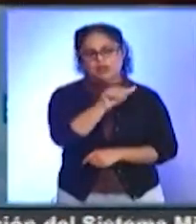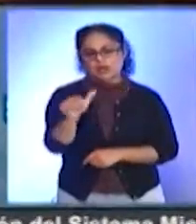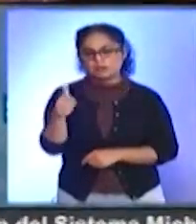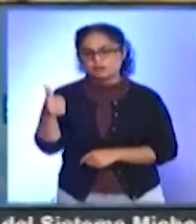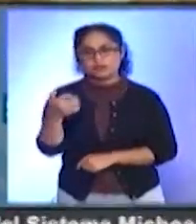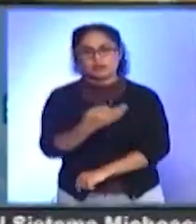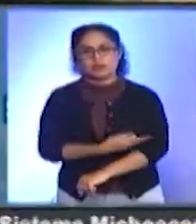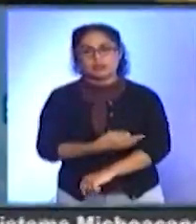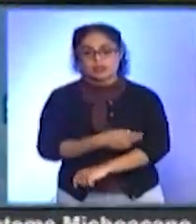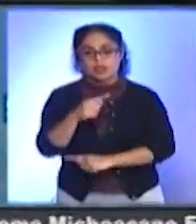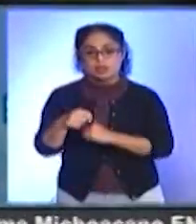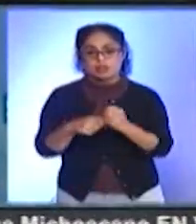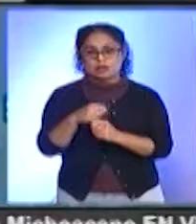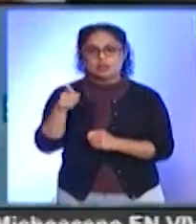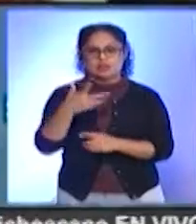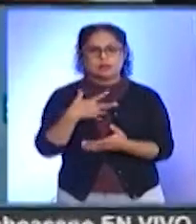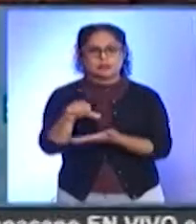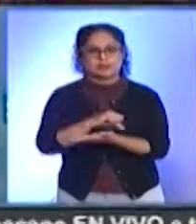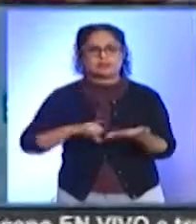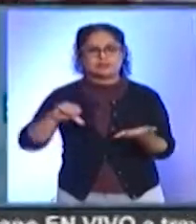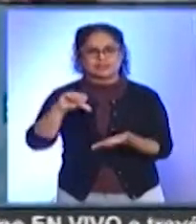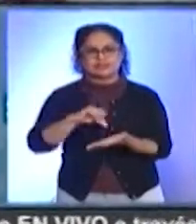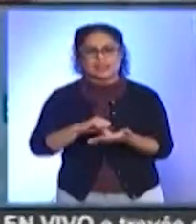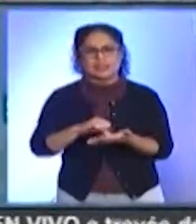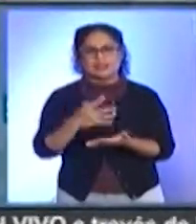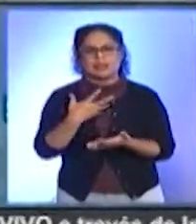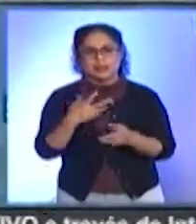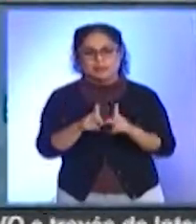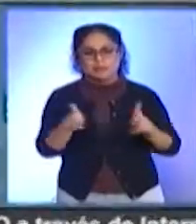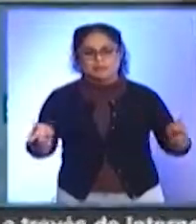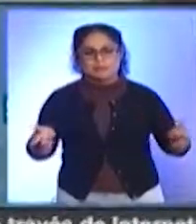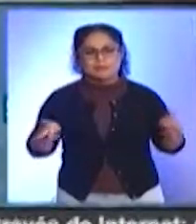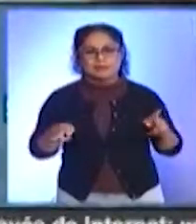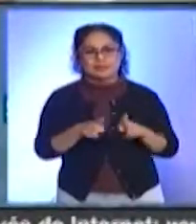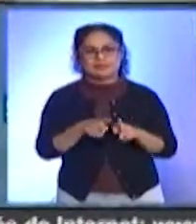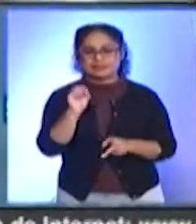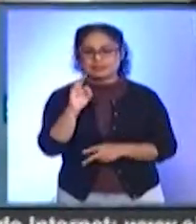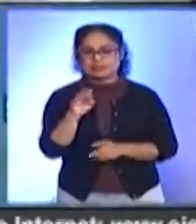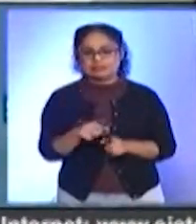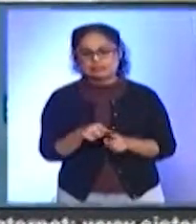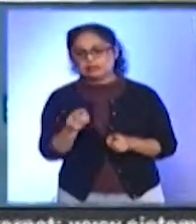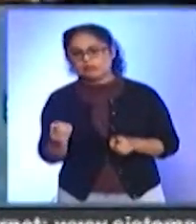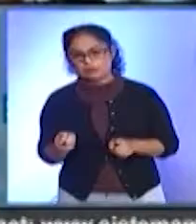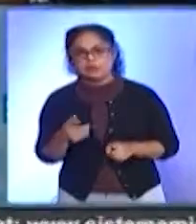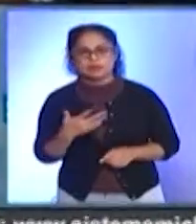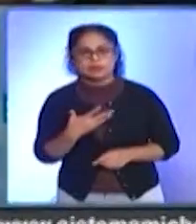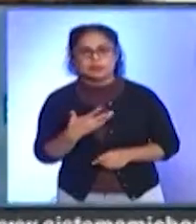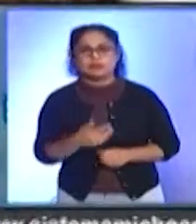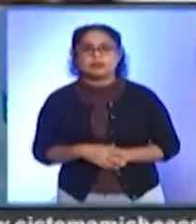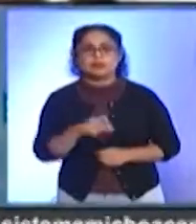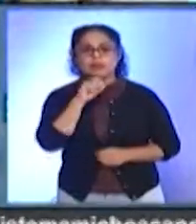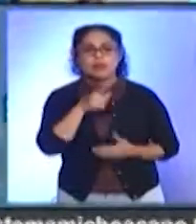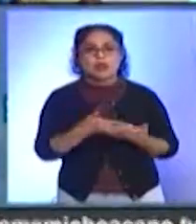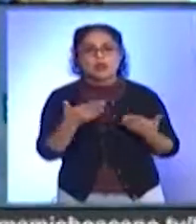y comentó que la tienda física se ubica en el centro de la ciudad, frente a la plaza Valladolid, a un costado del templo de San Francisco. Agregó que por